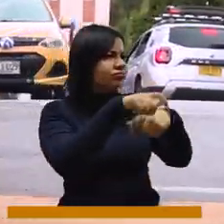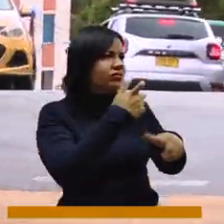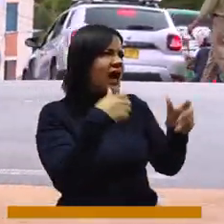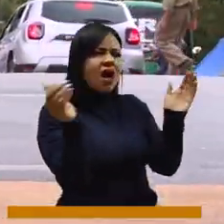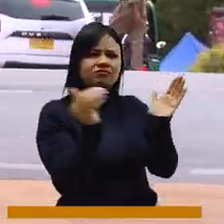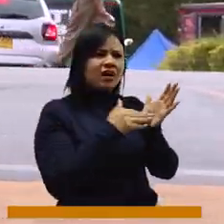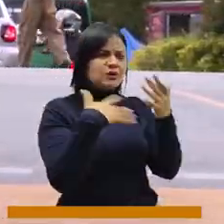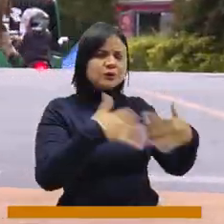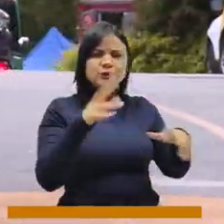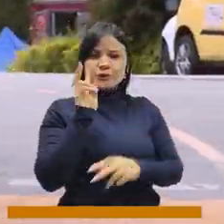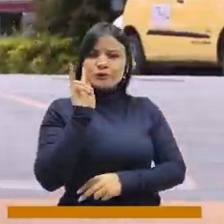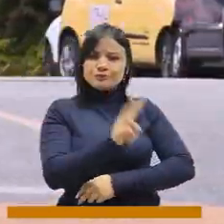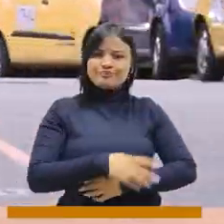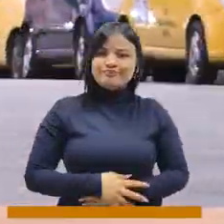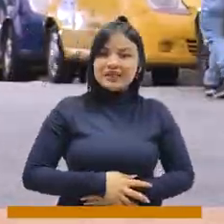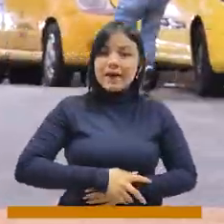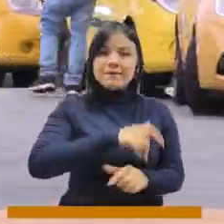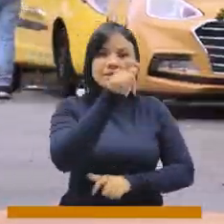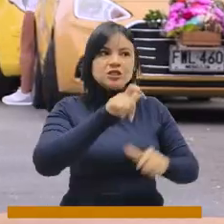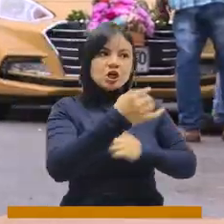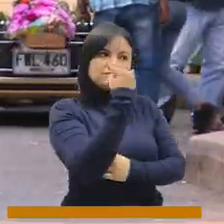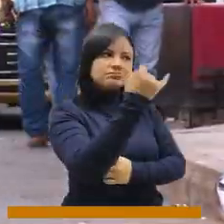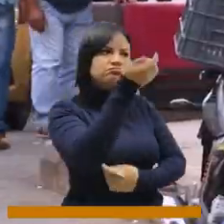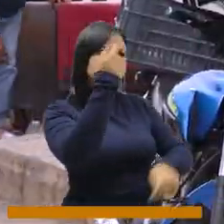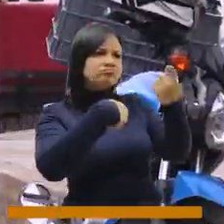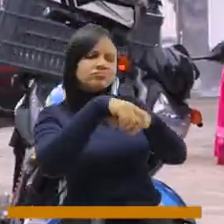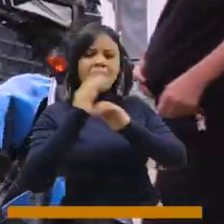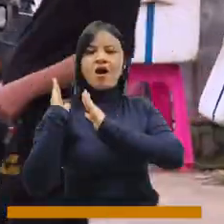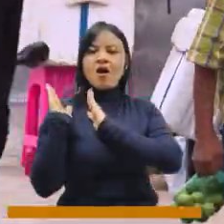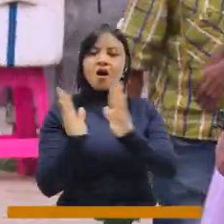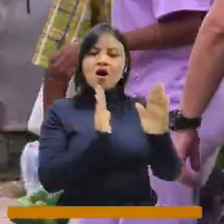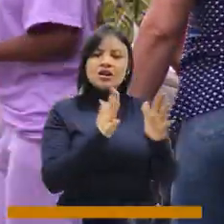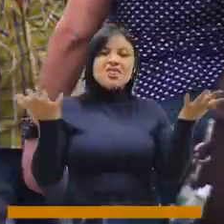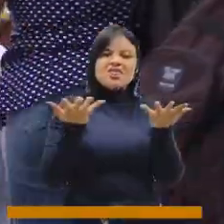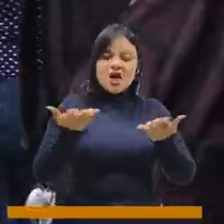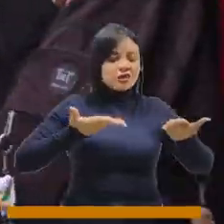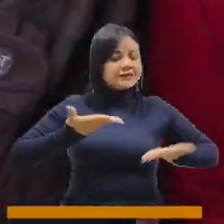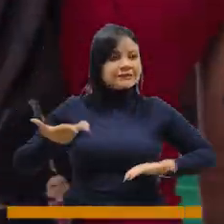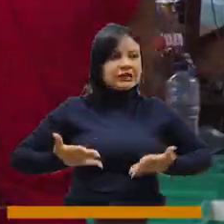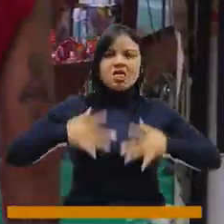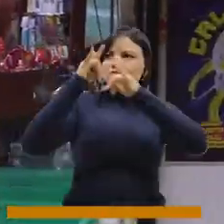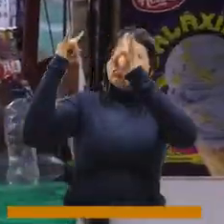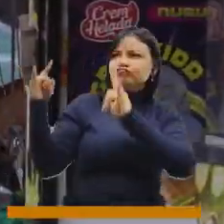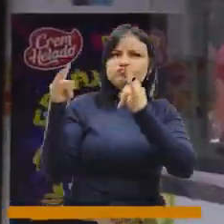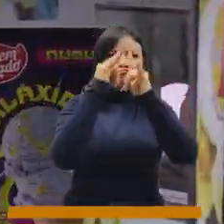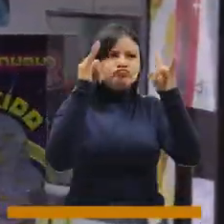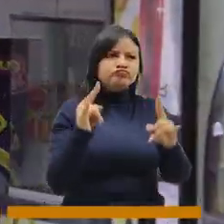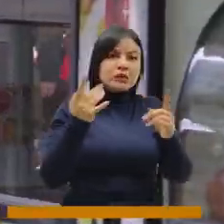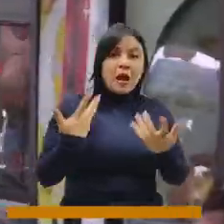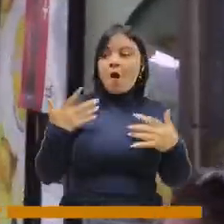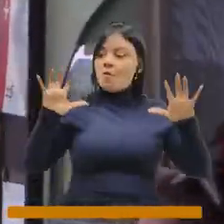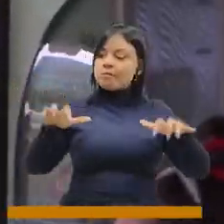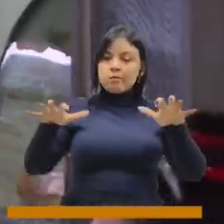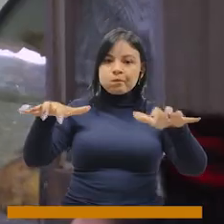económica como la que vamos a ver acá, comerciantes organizados en este tipo de locales o